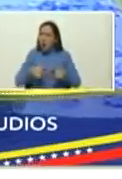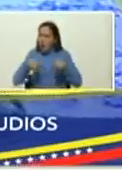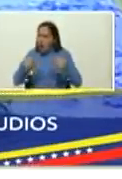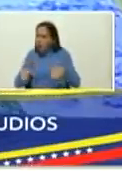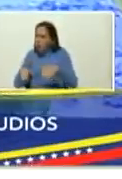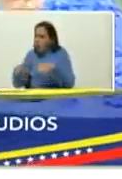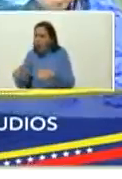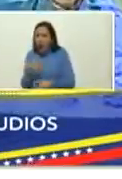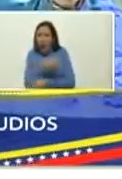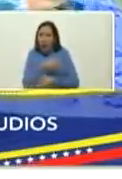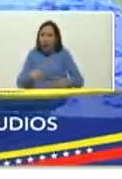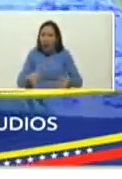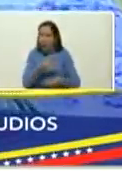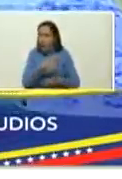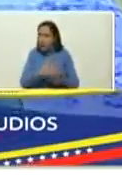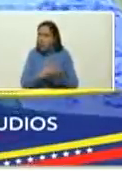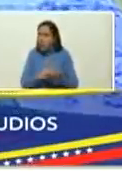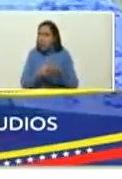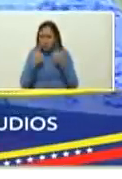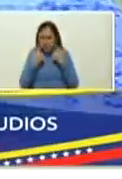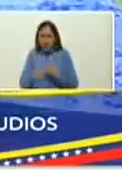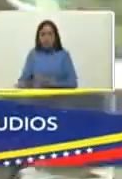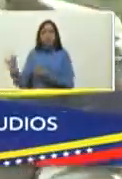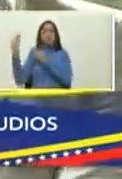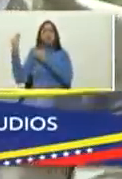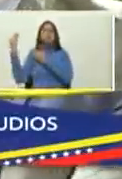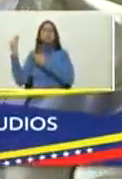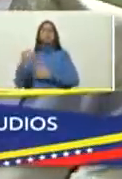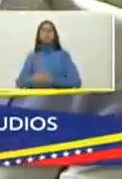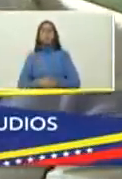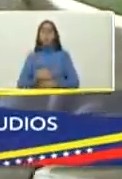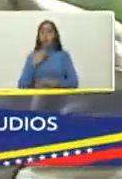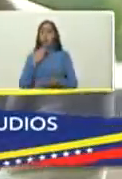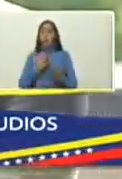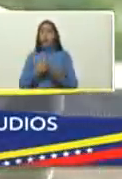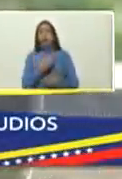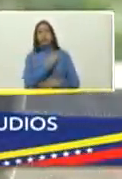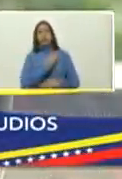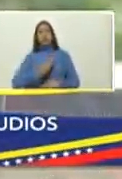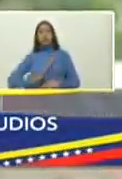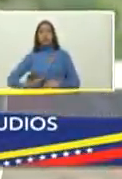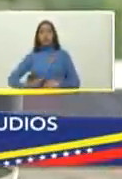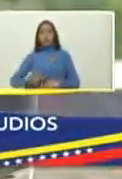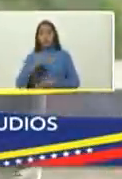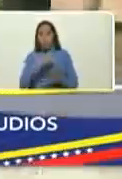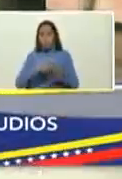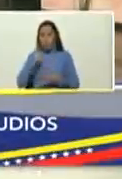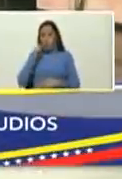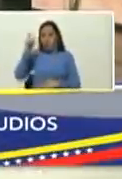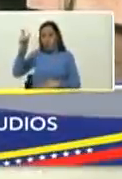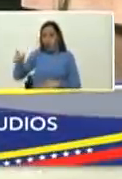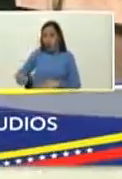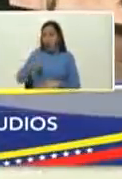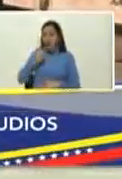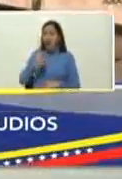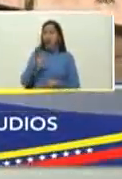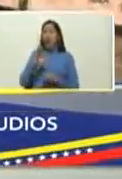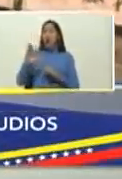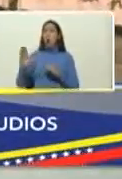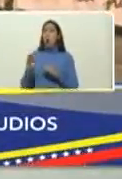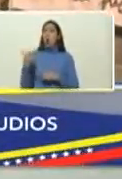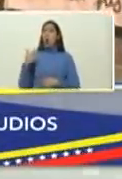y la calidad de estas obras por favor gracias presidente dice el poeta Gustavo Pereira que donde hay cultura